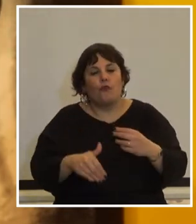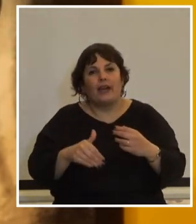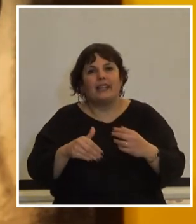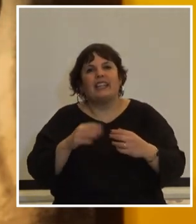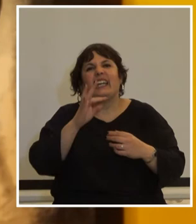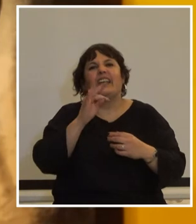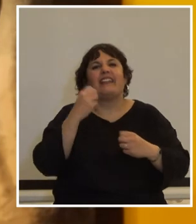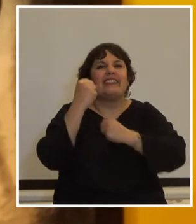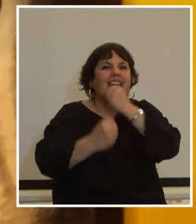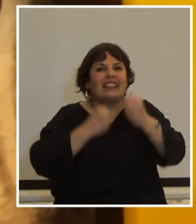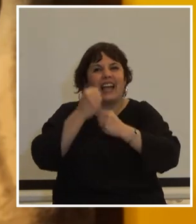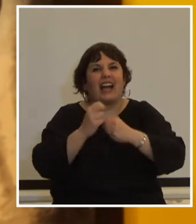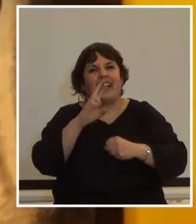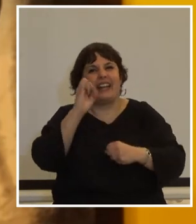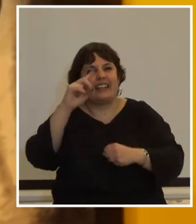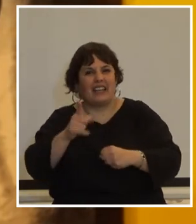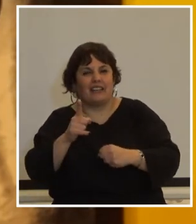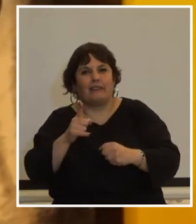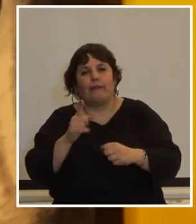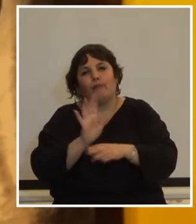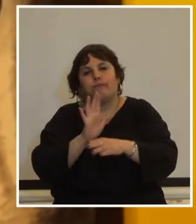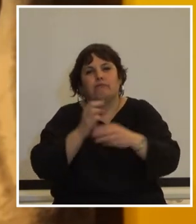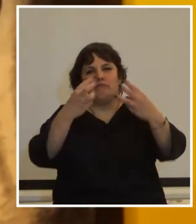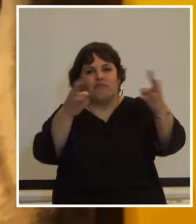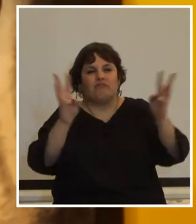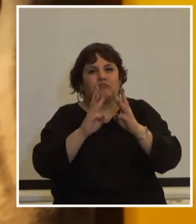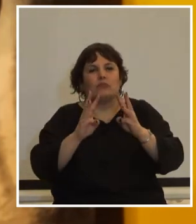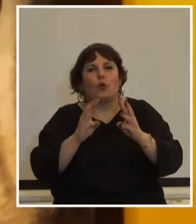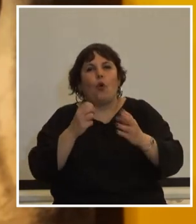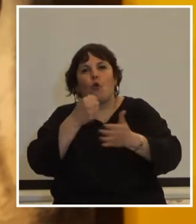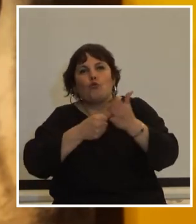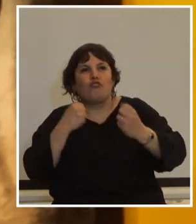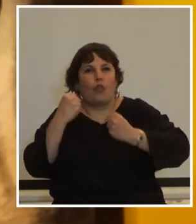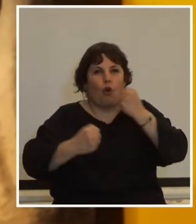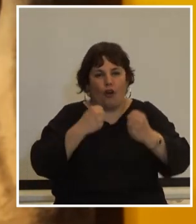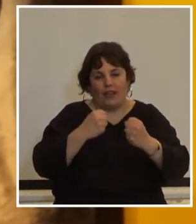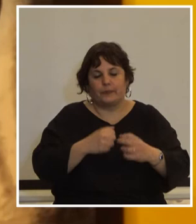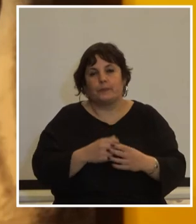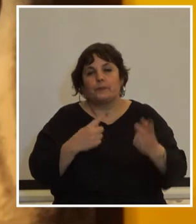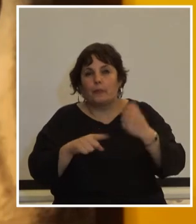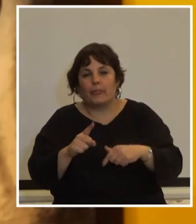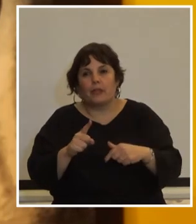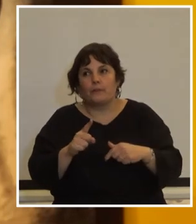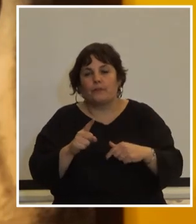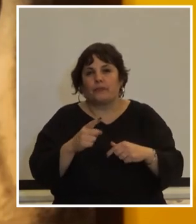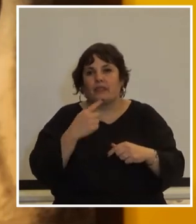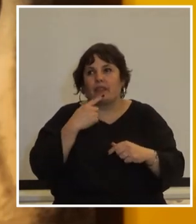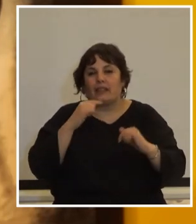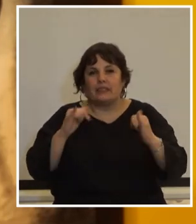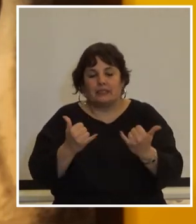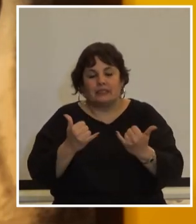en el ring una con caradajean cachascán entonces los palos